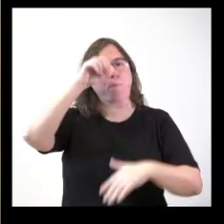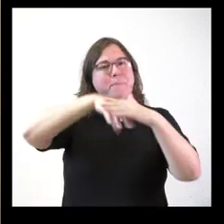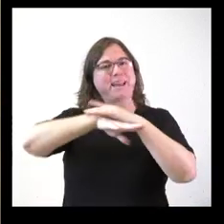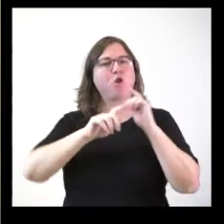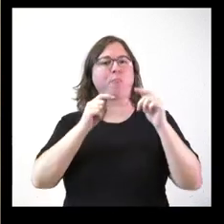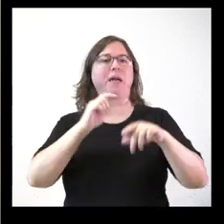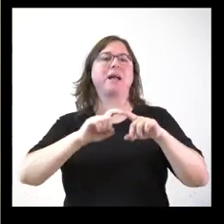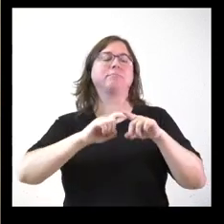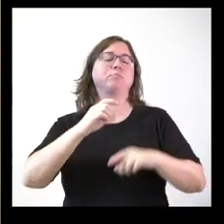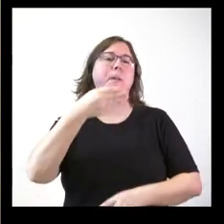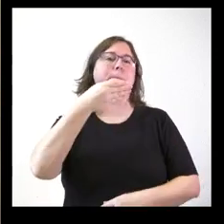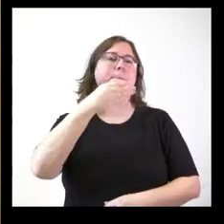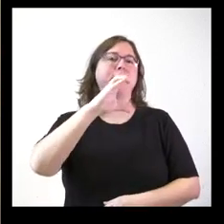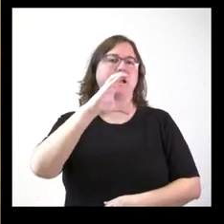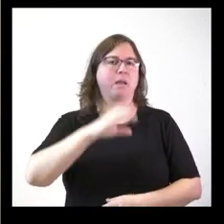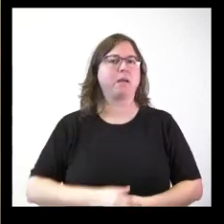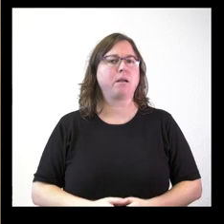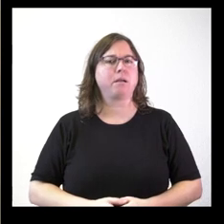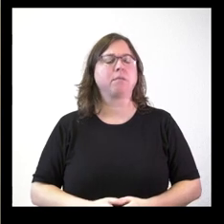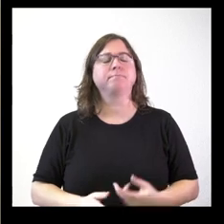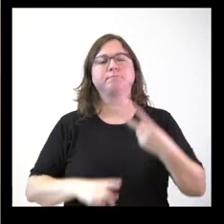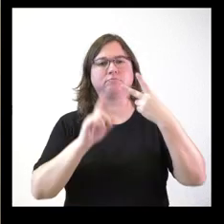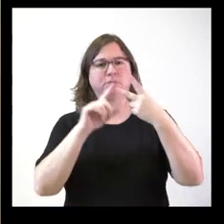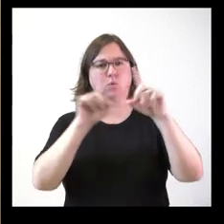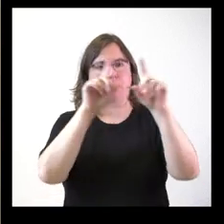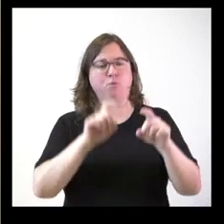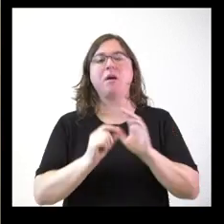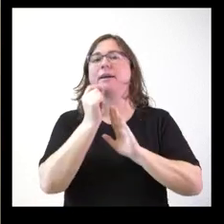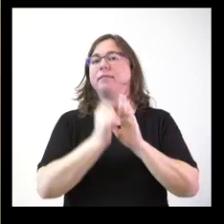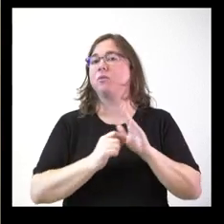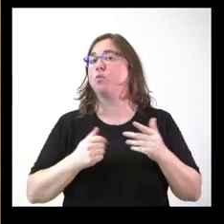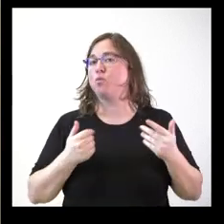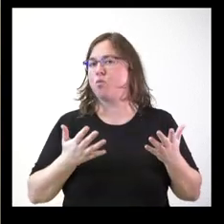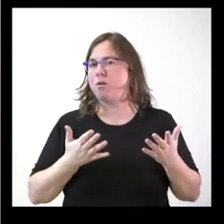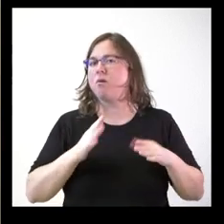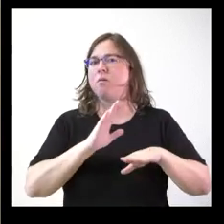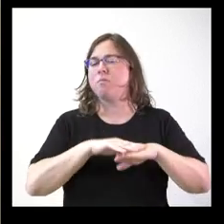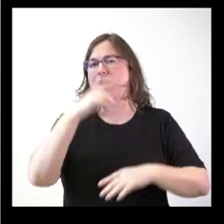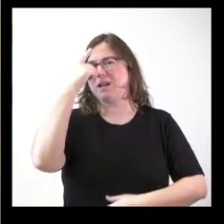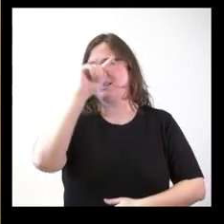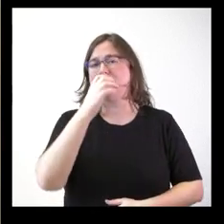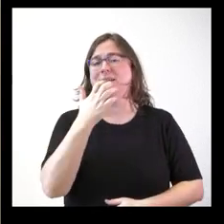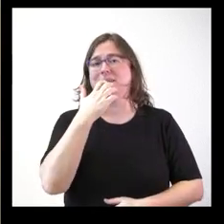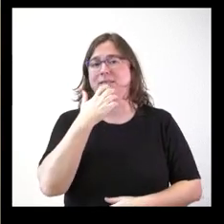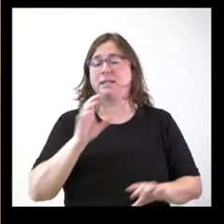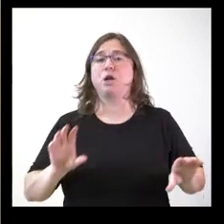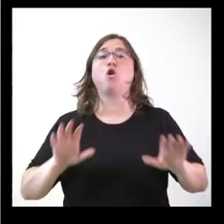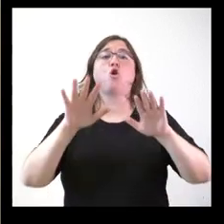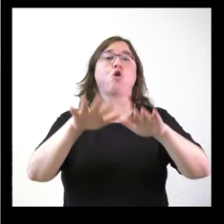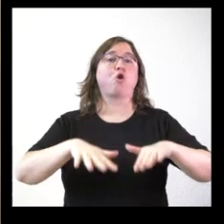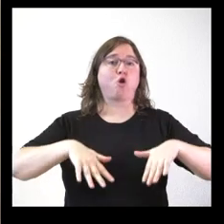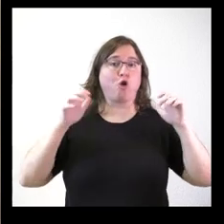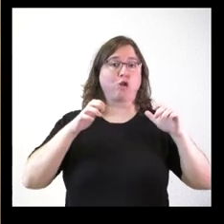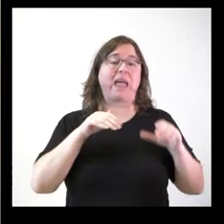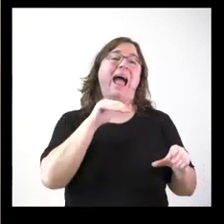dicho. La segunda es cuál es el criterio que se sigue para decidir cuándo las cortes si ahorran